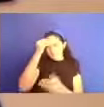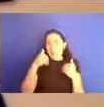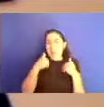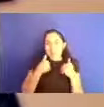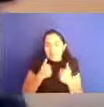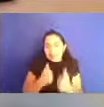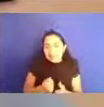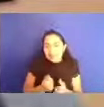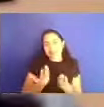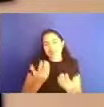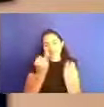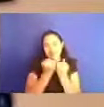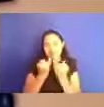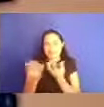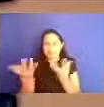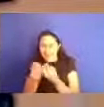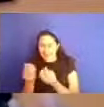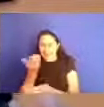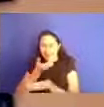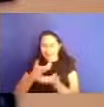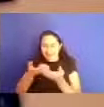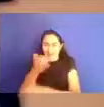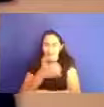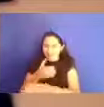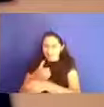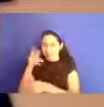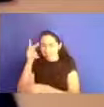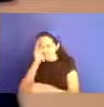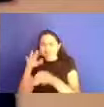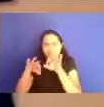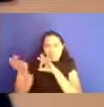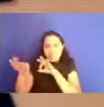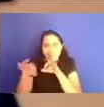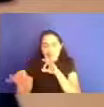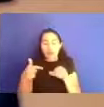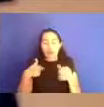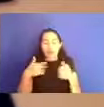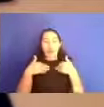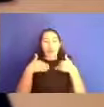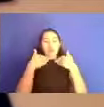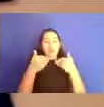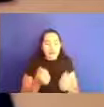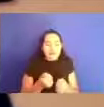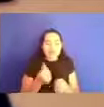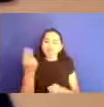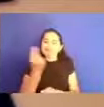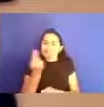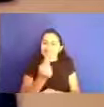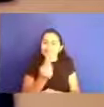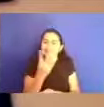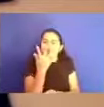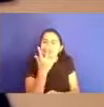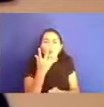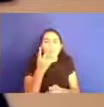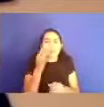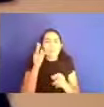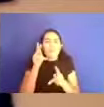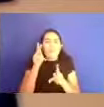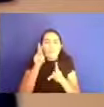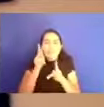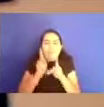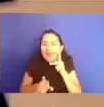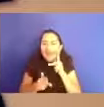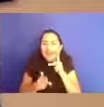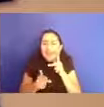capacitación y la colaboración con mis compañeros de trabajo, pues, en esos cinco minutos mil kiwaii que les digo, ¿no? Pararte, estirarte,